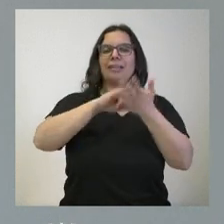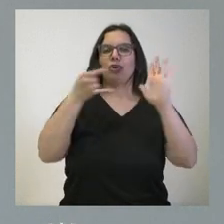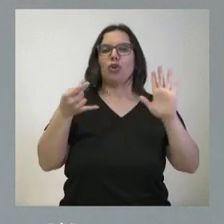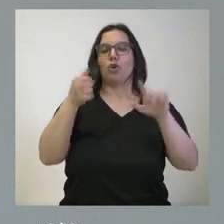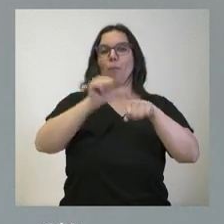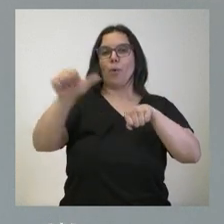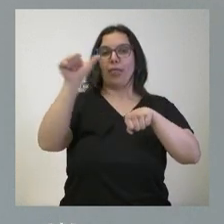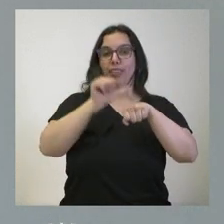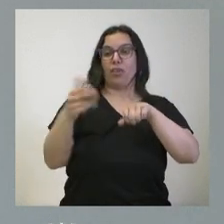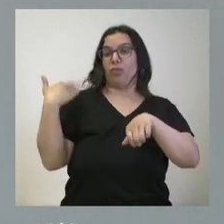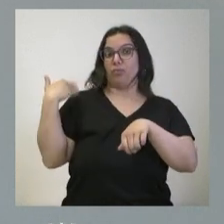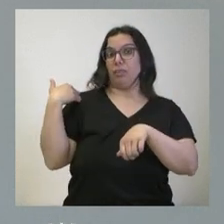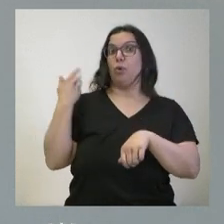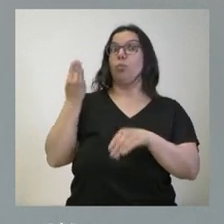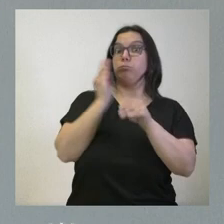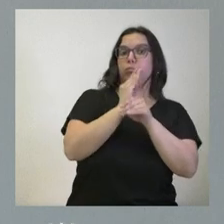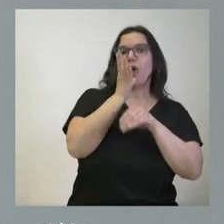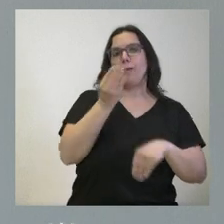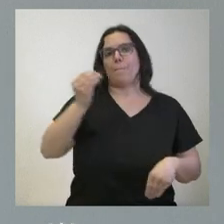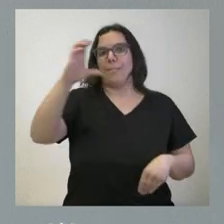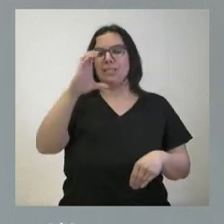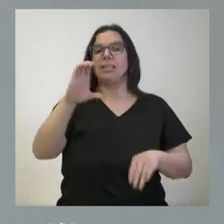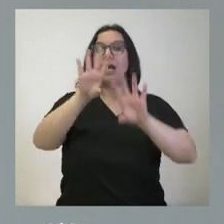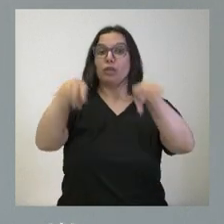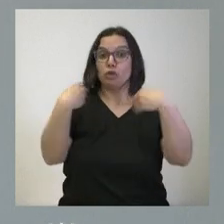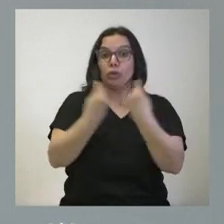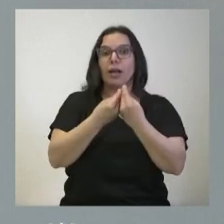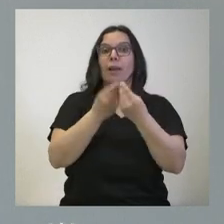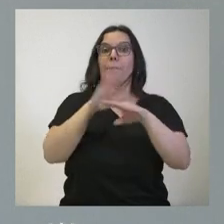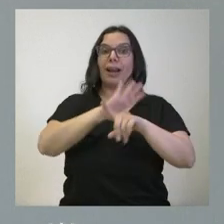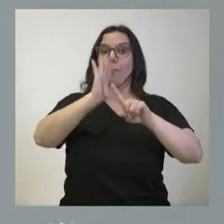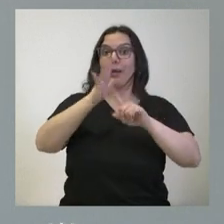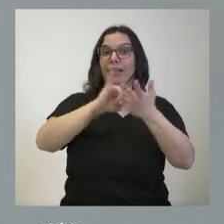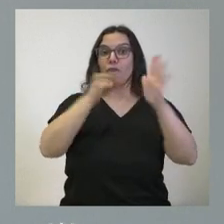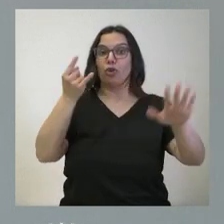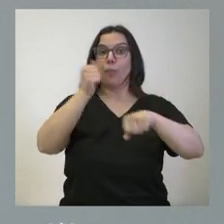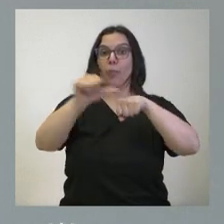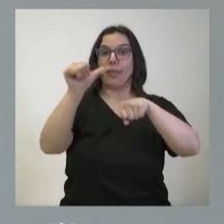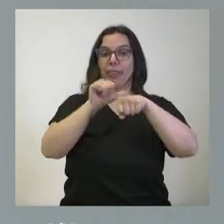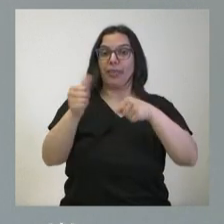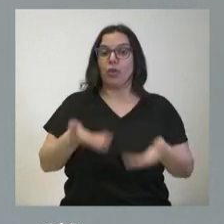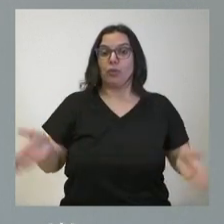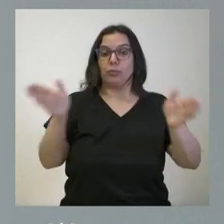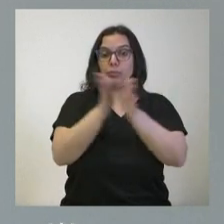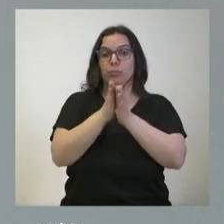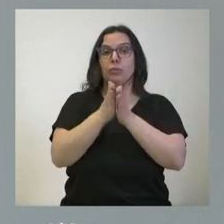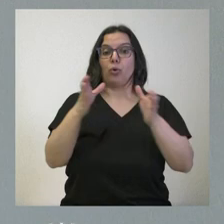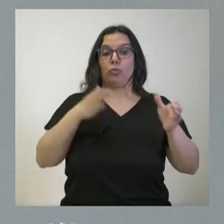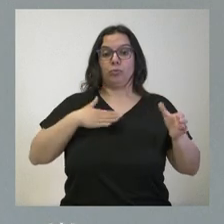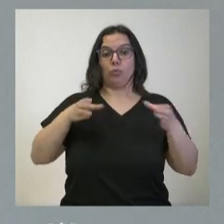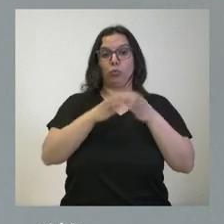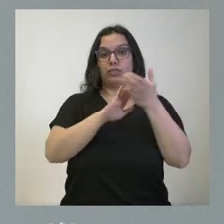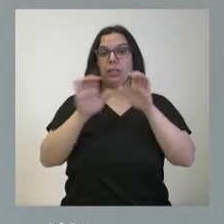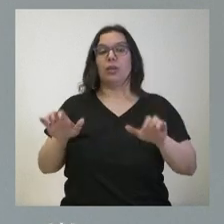se une a la que ya se concedió recientemente, con lo cual la inversión total prevista en el Parque Tecnológico de Boecillo con el importe de la ayuda de la Junta de Castilla y León,